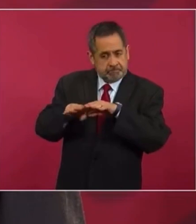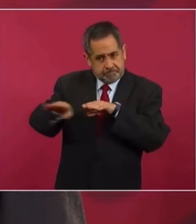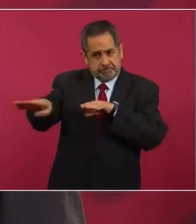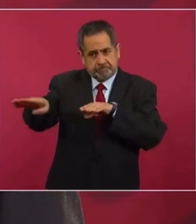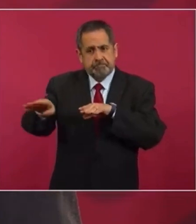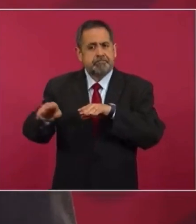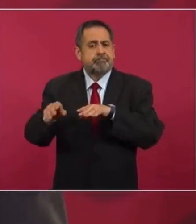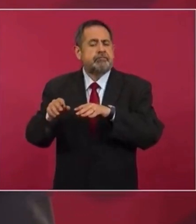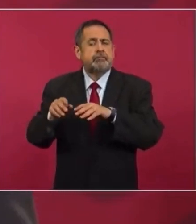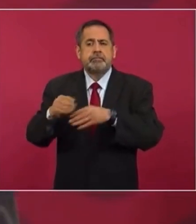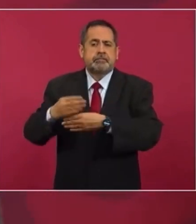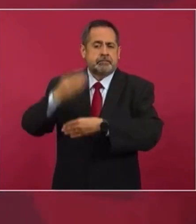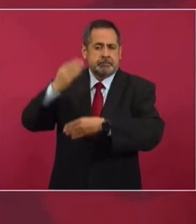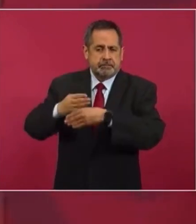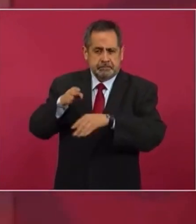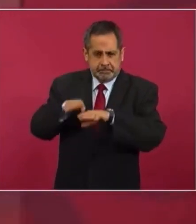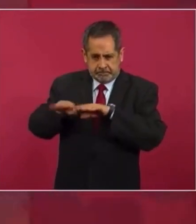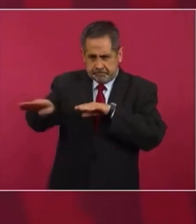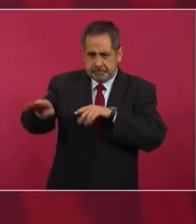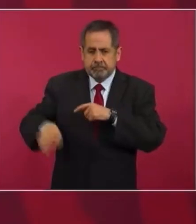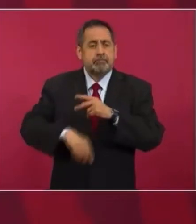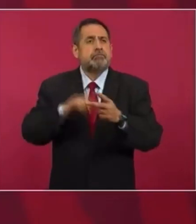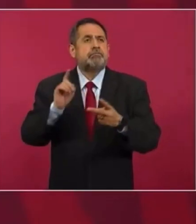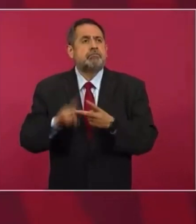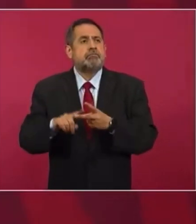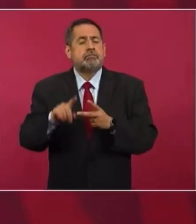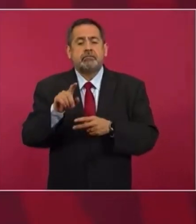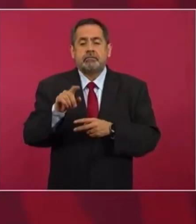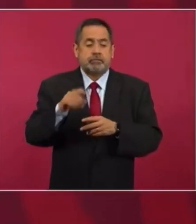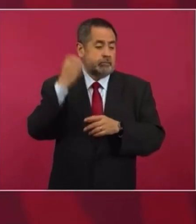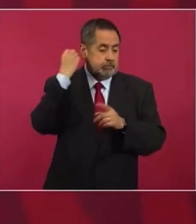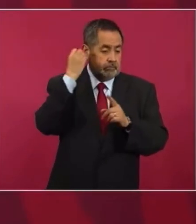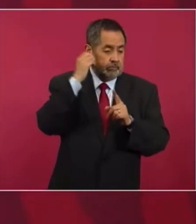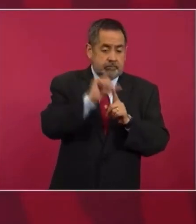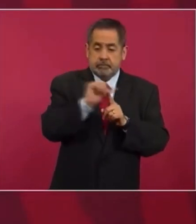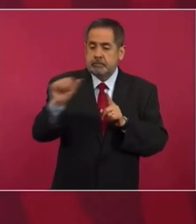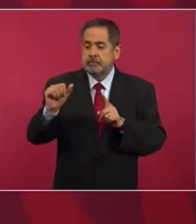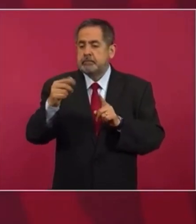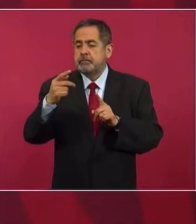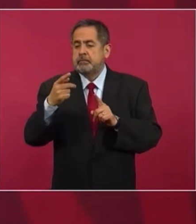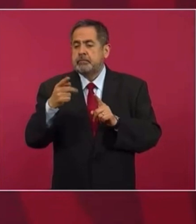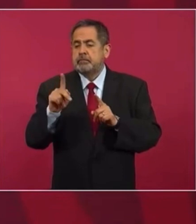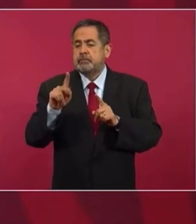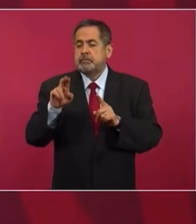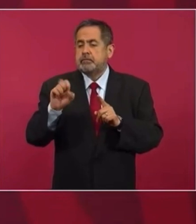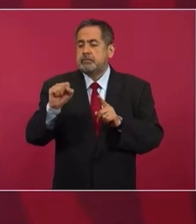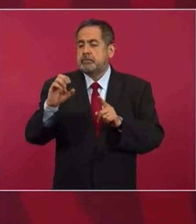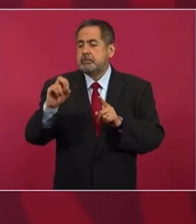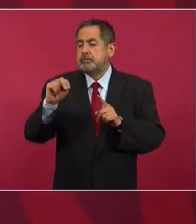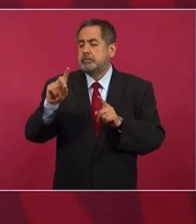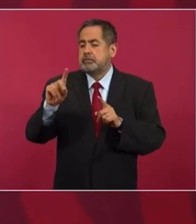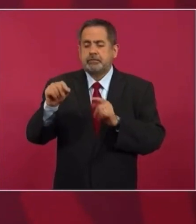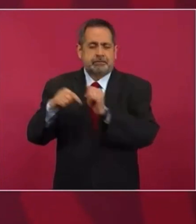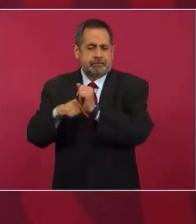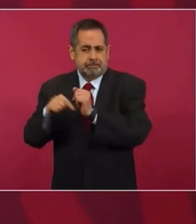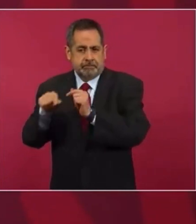la de Oaxaca a Puerto Escondido que la vamos a inaugurar este año,